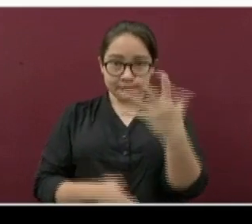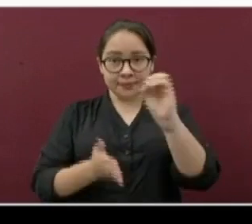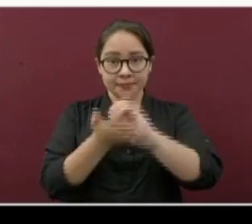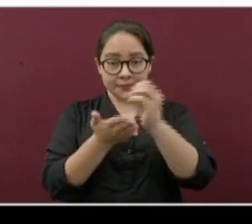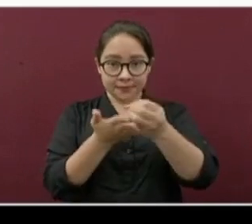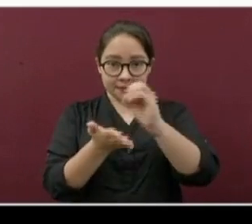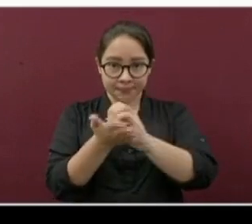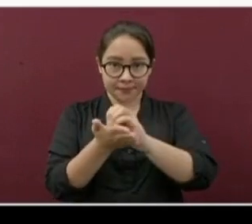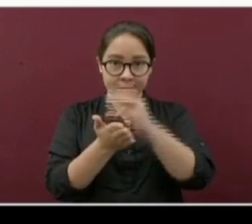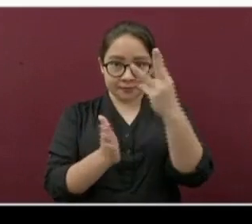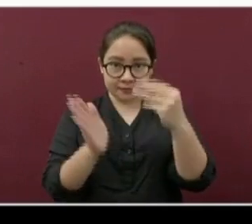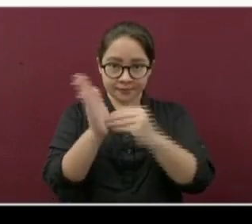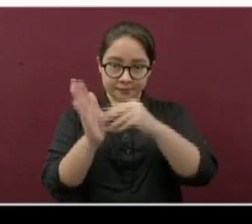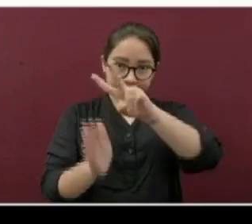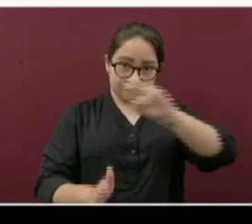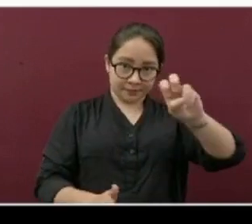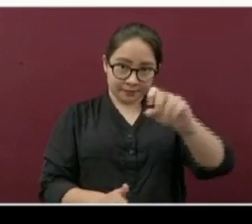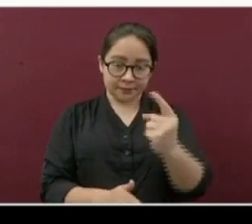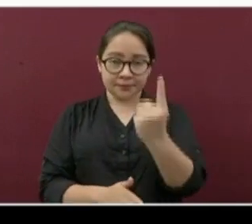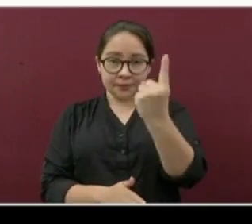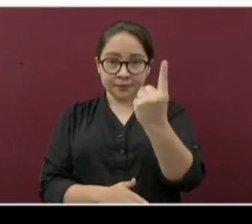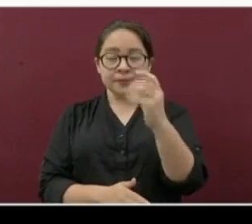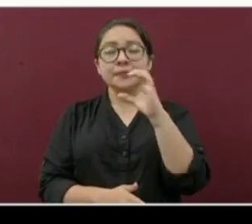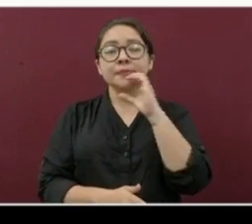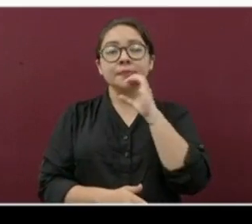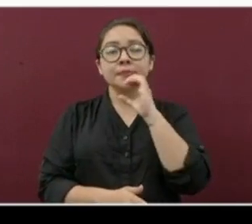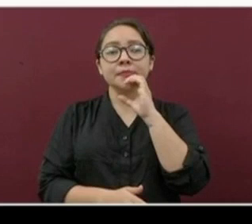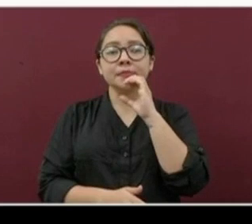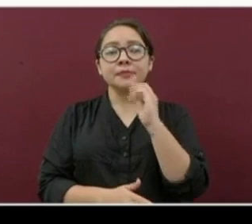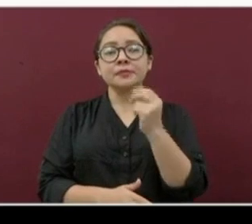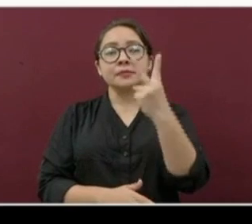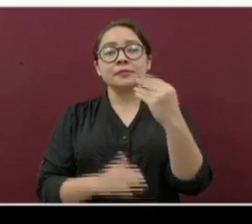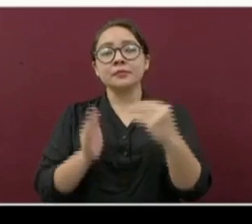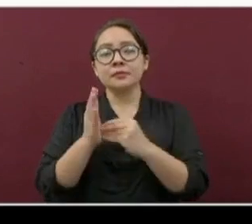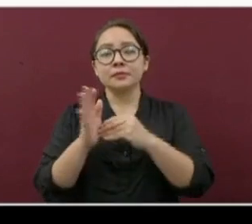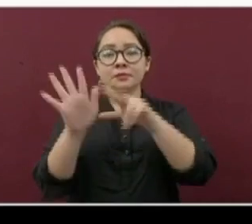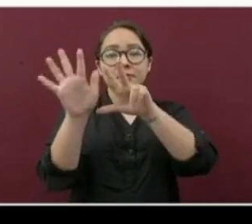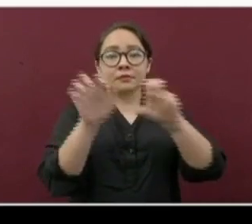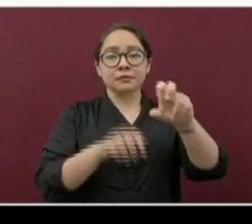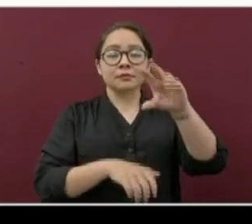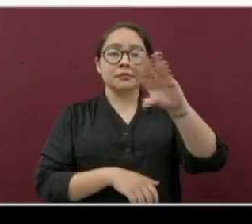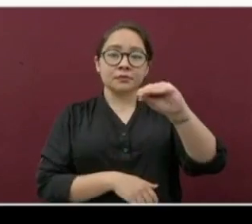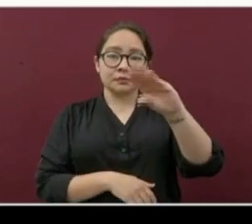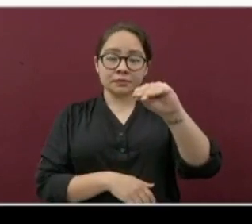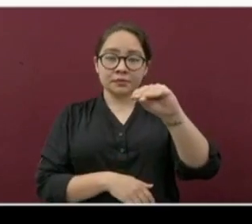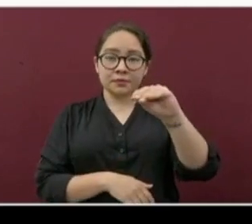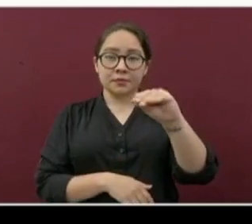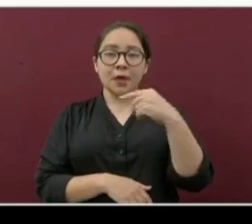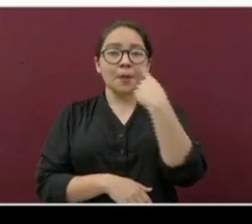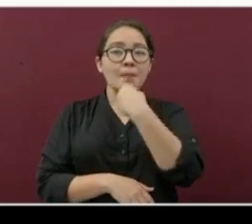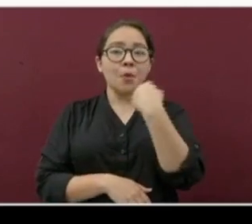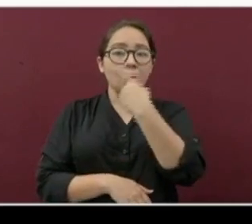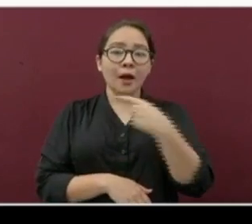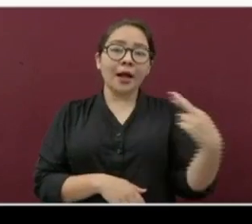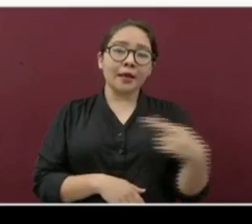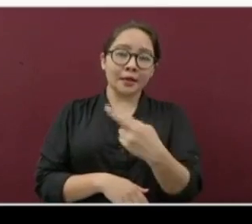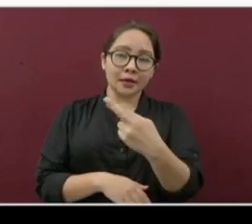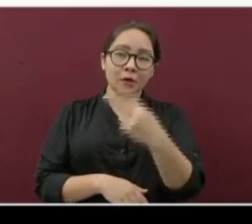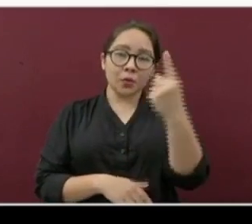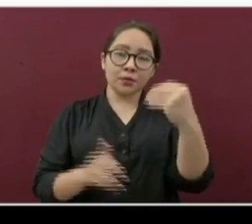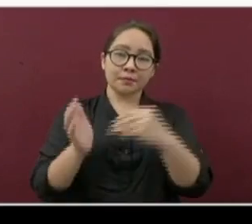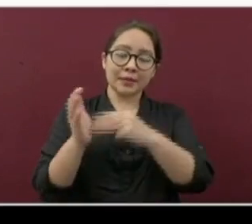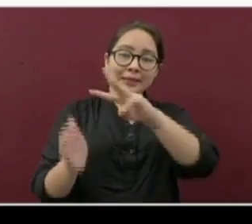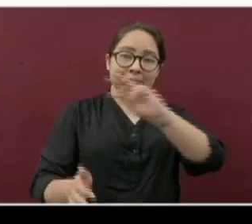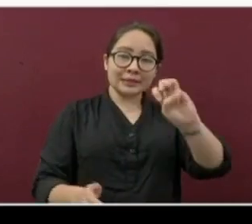Orizaba, 3,201. Córdoba, 2,890. Boca del Río, 1